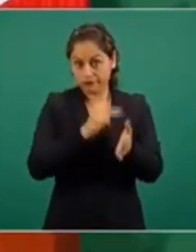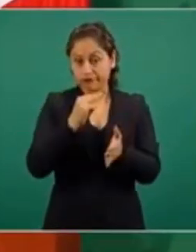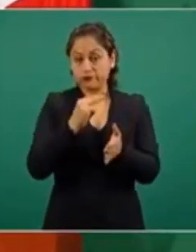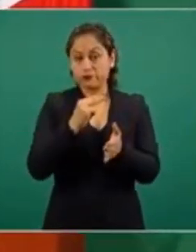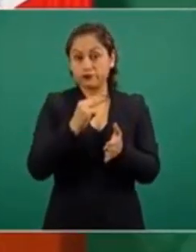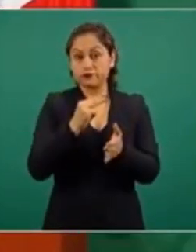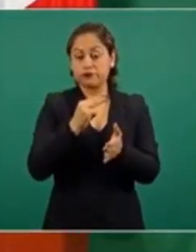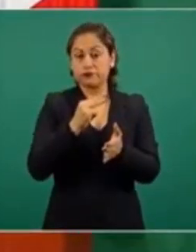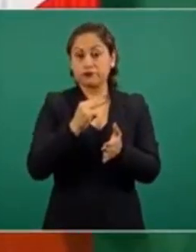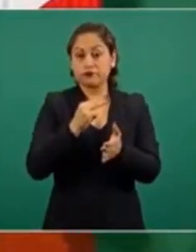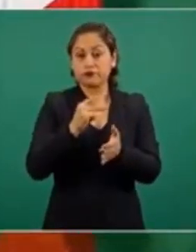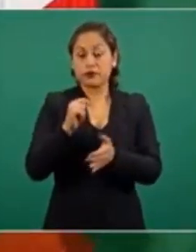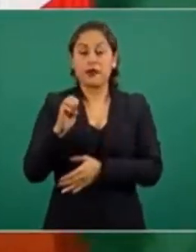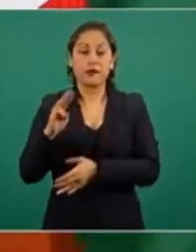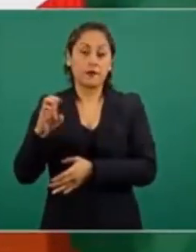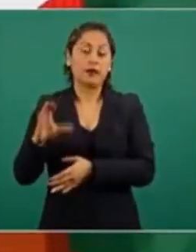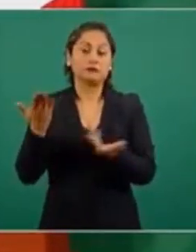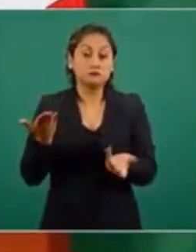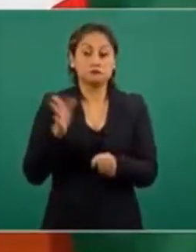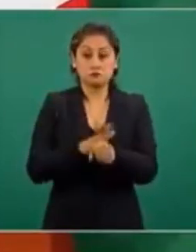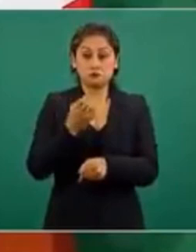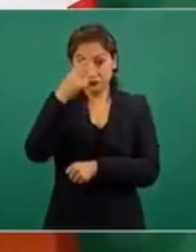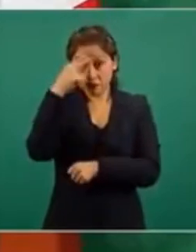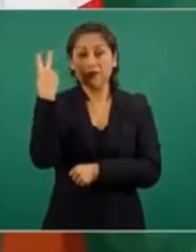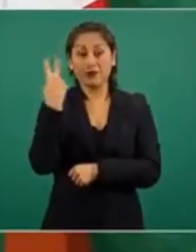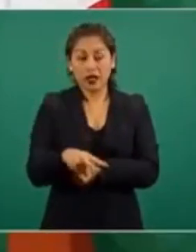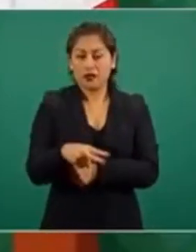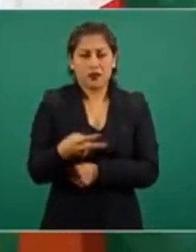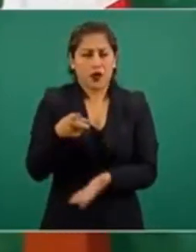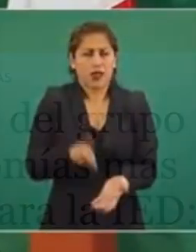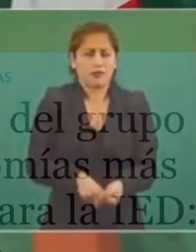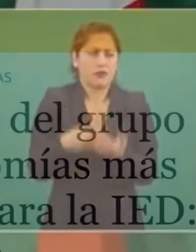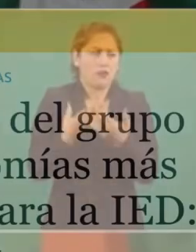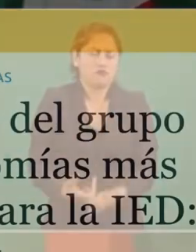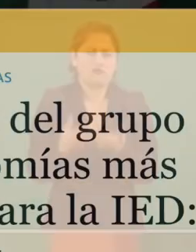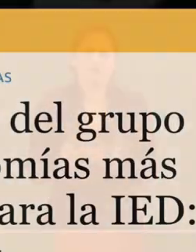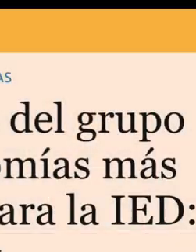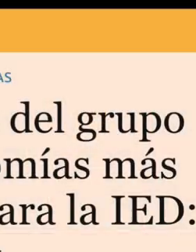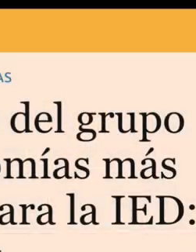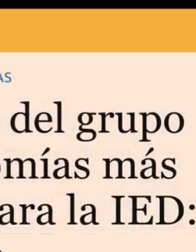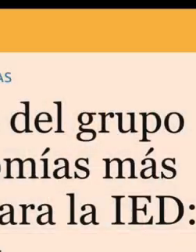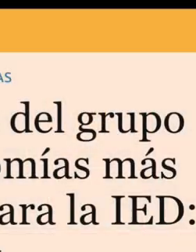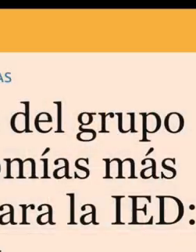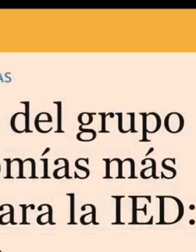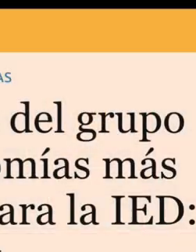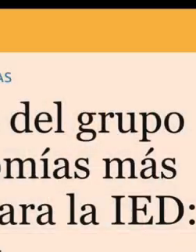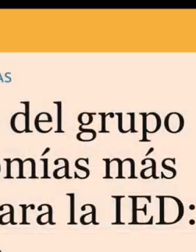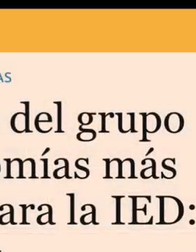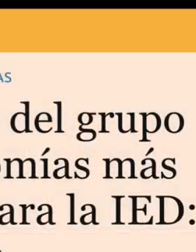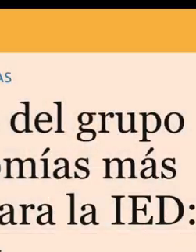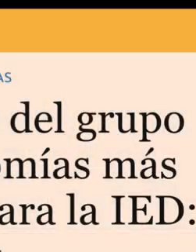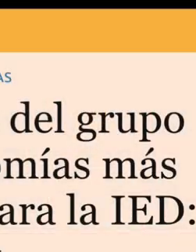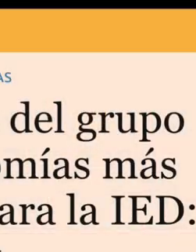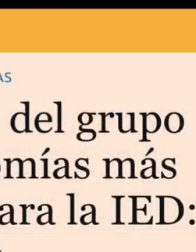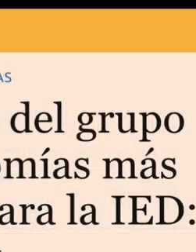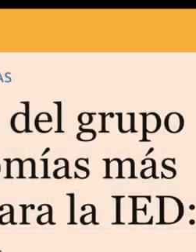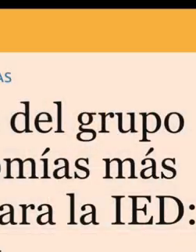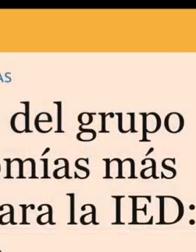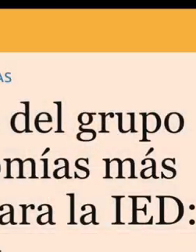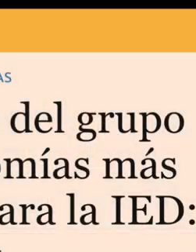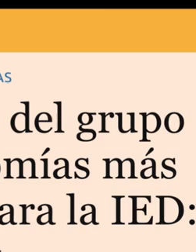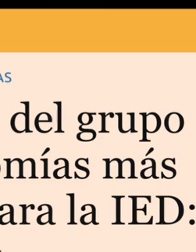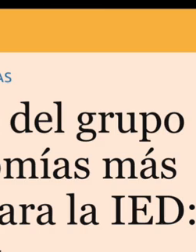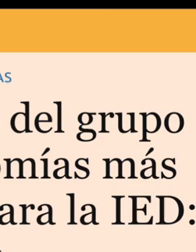Y México sigue siendo un país con muchas ventajas para la inversión. Es de los países con más ventaja en el mundo para la inversión.